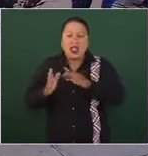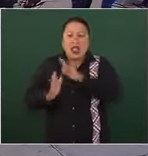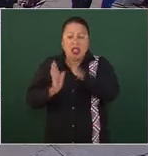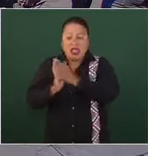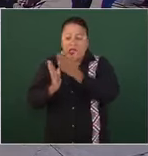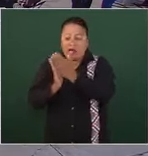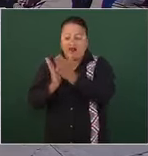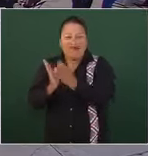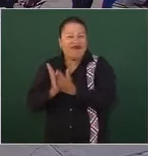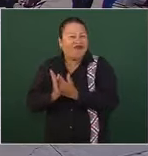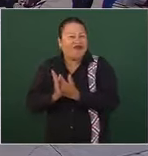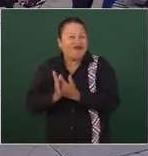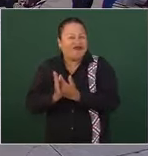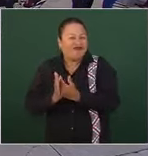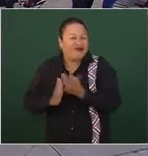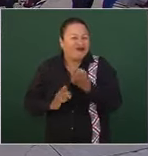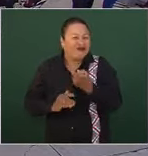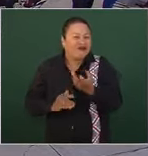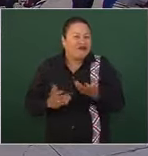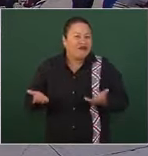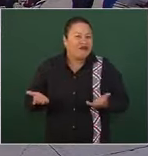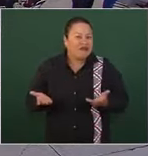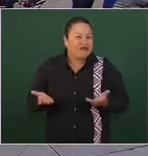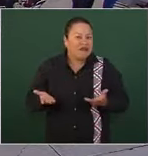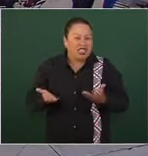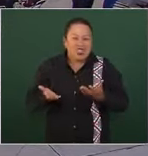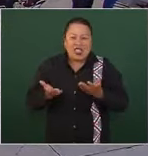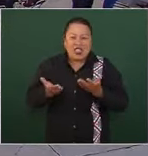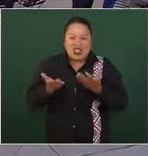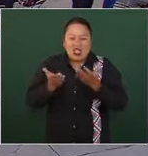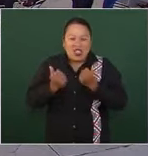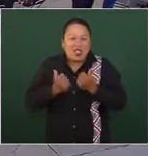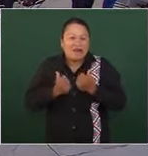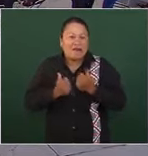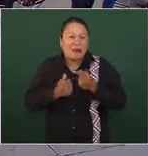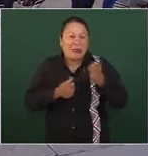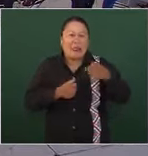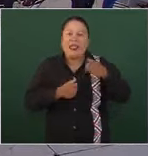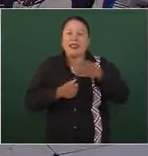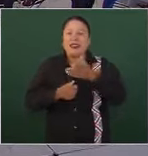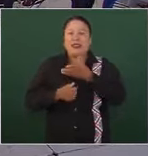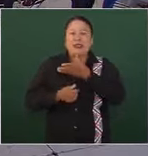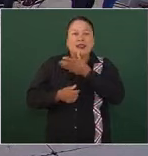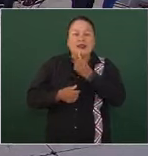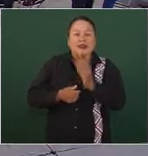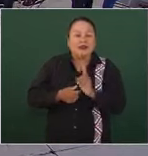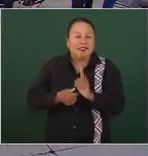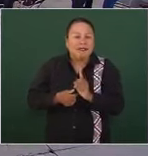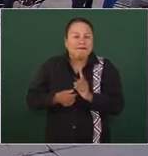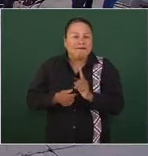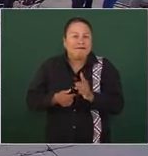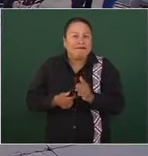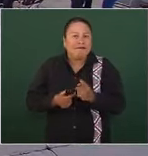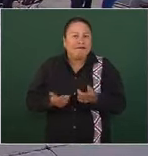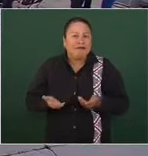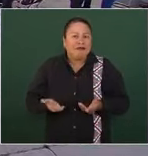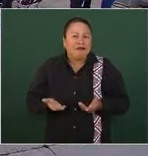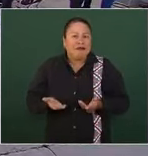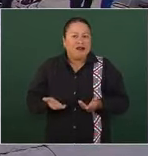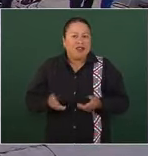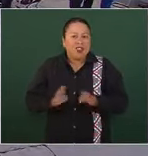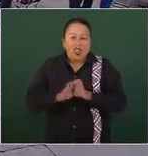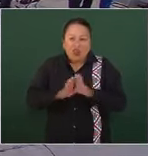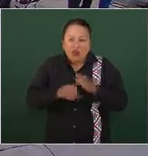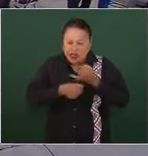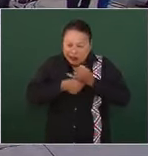porque no son capaces de ir al